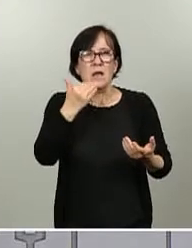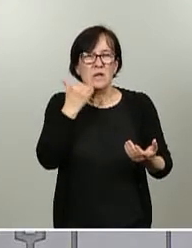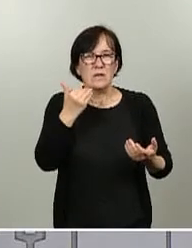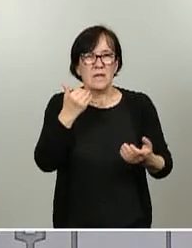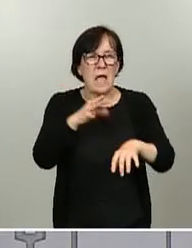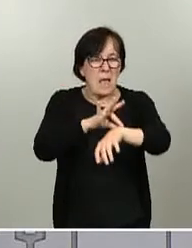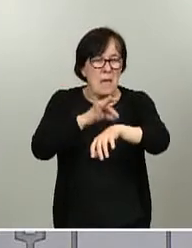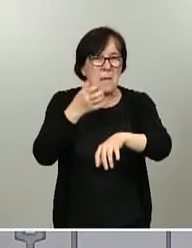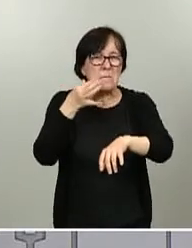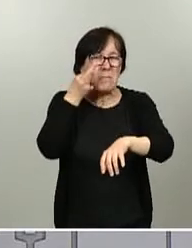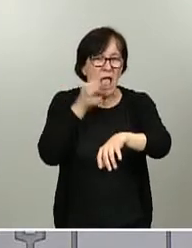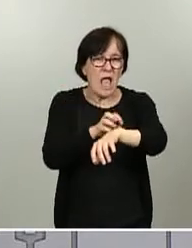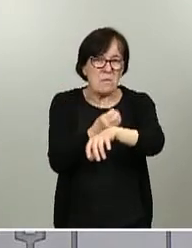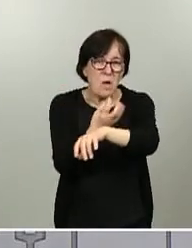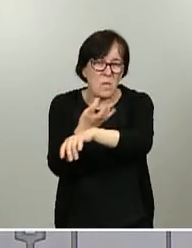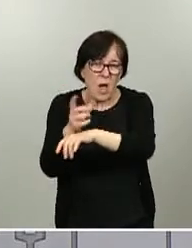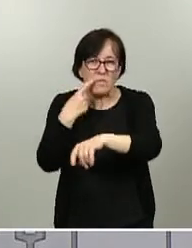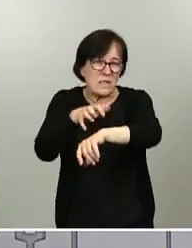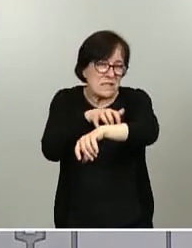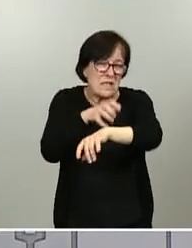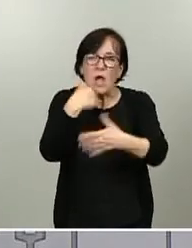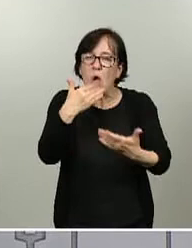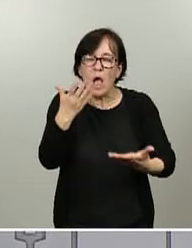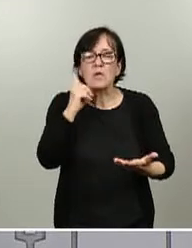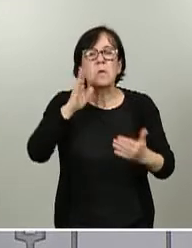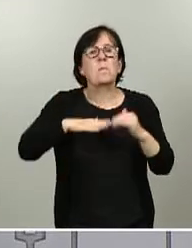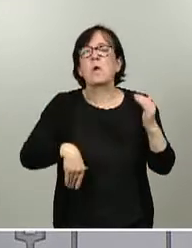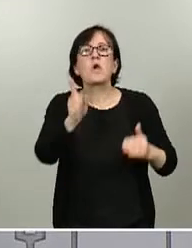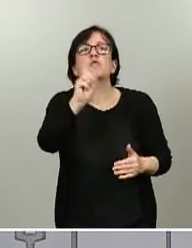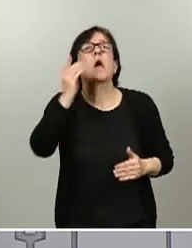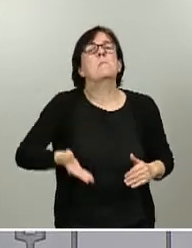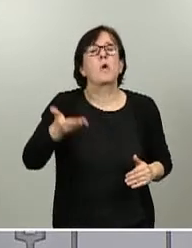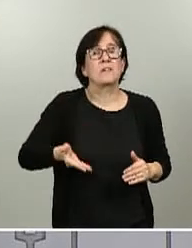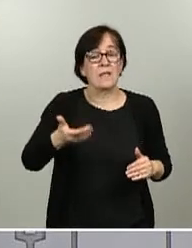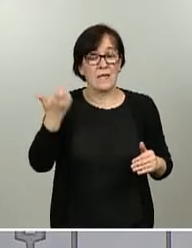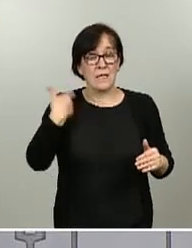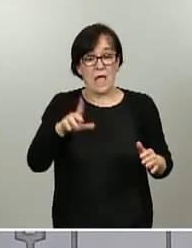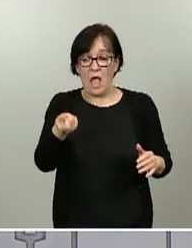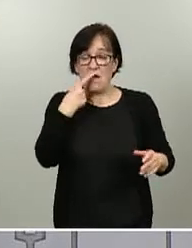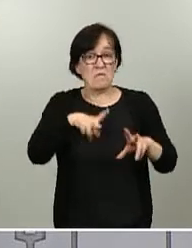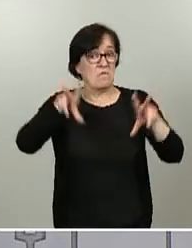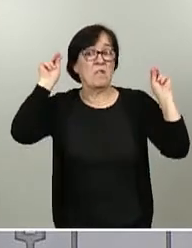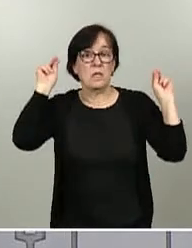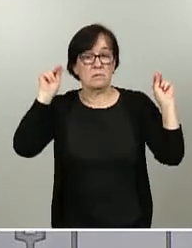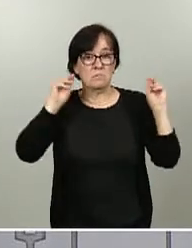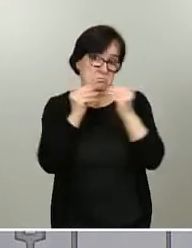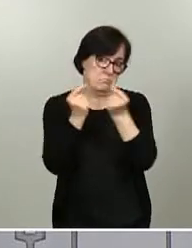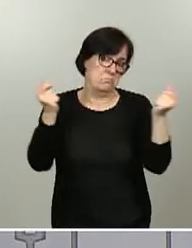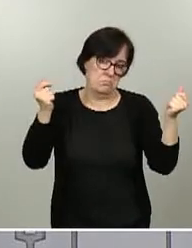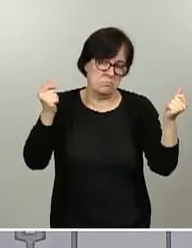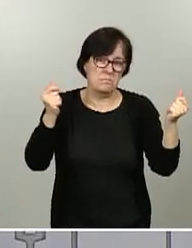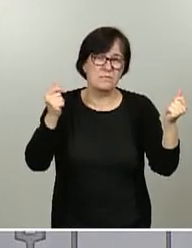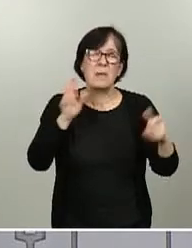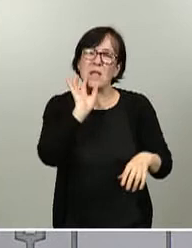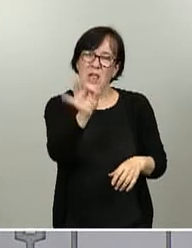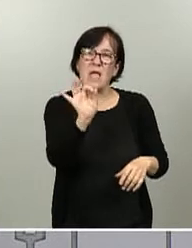problemas que son menores que no se da mayor importancia y que una vez que se deja de tomar desaparecen. Pero sí que es verdad que en un